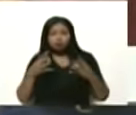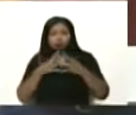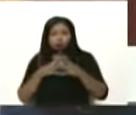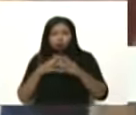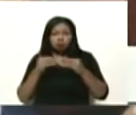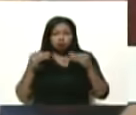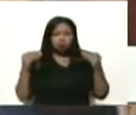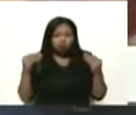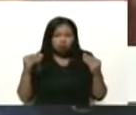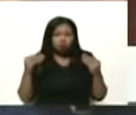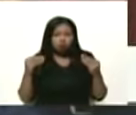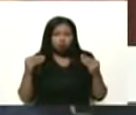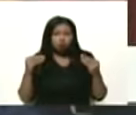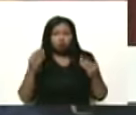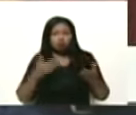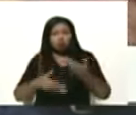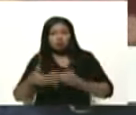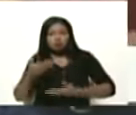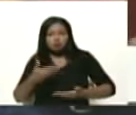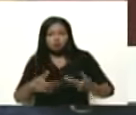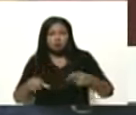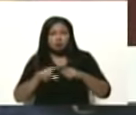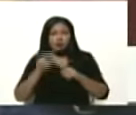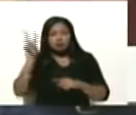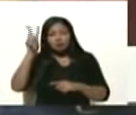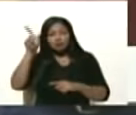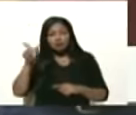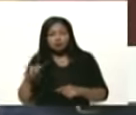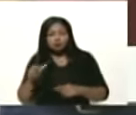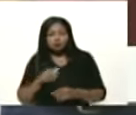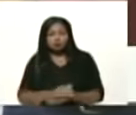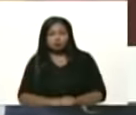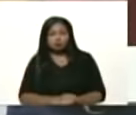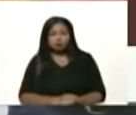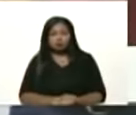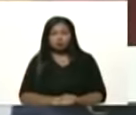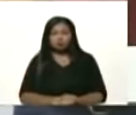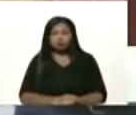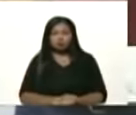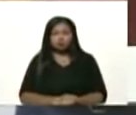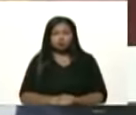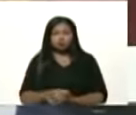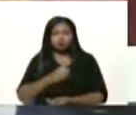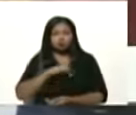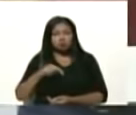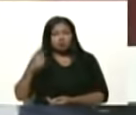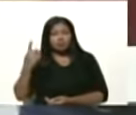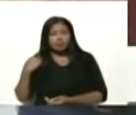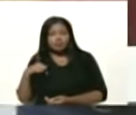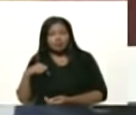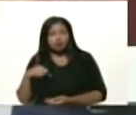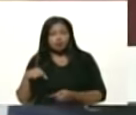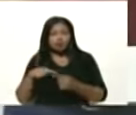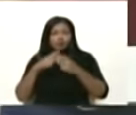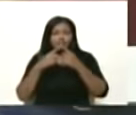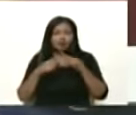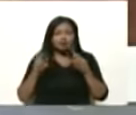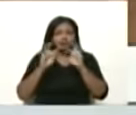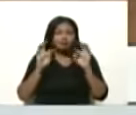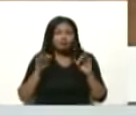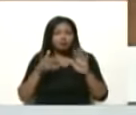los servicios de venezolanos, tenemos algo que nos distingue.